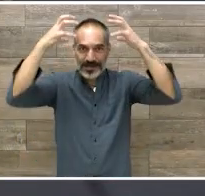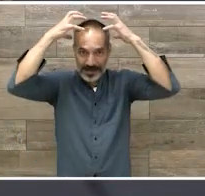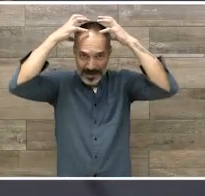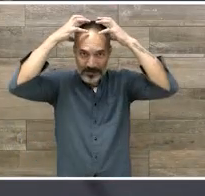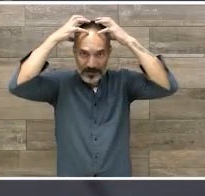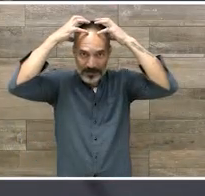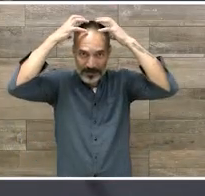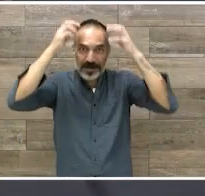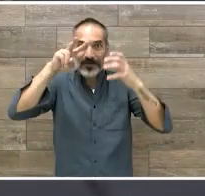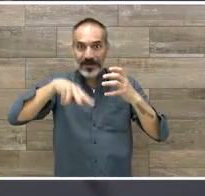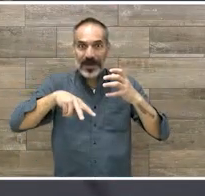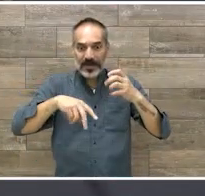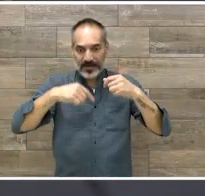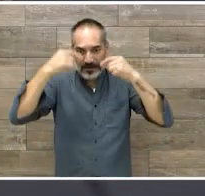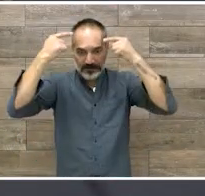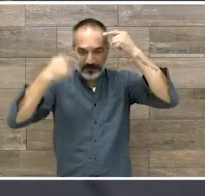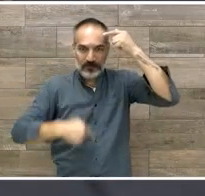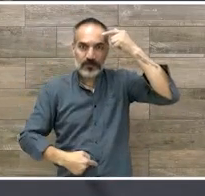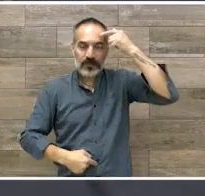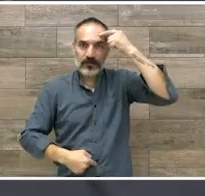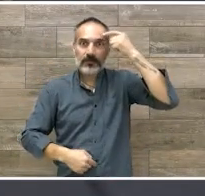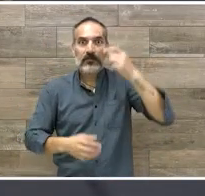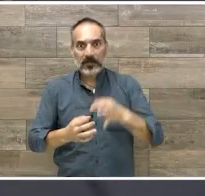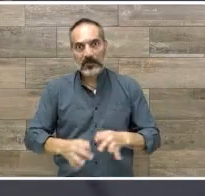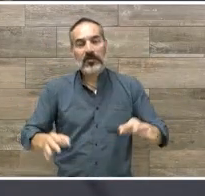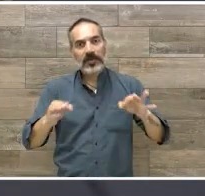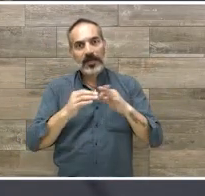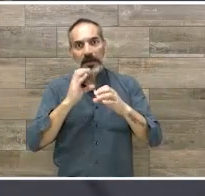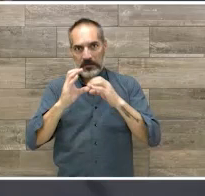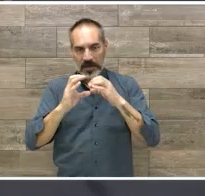microbiota. Entonces, ahí dijo como esa semilla.